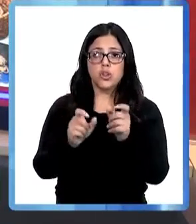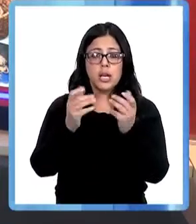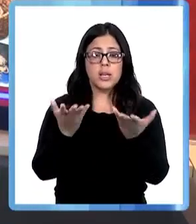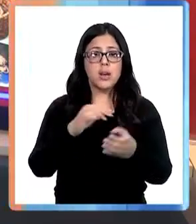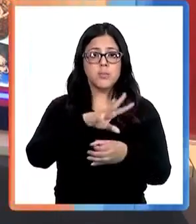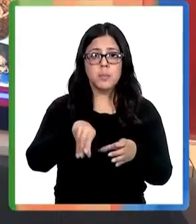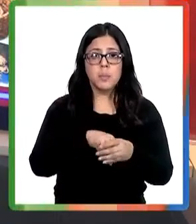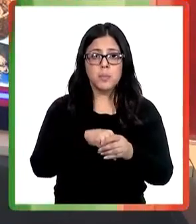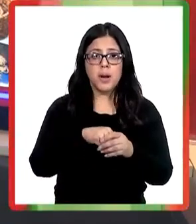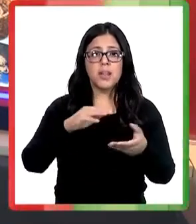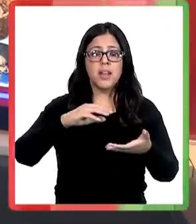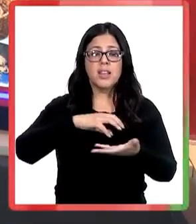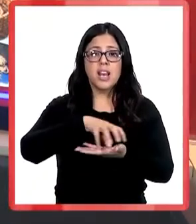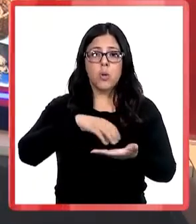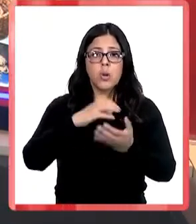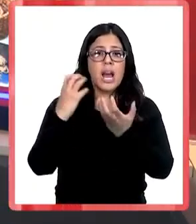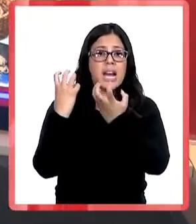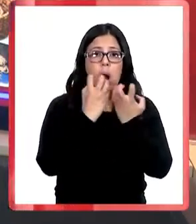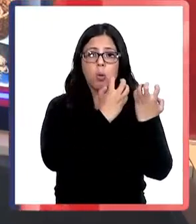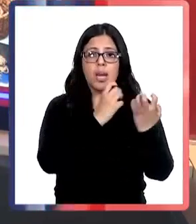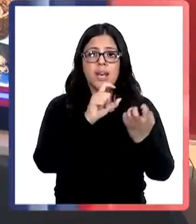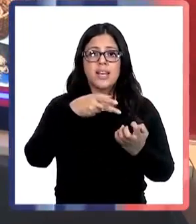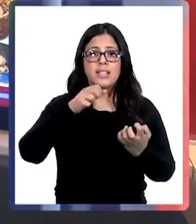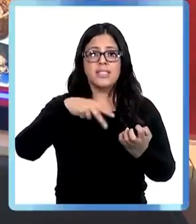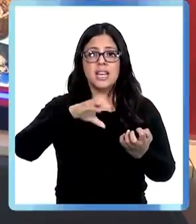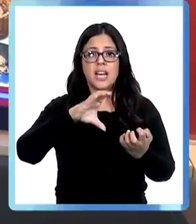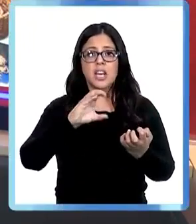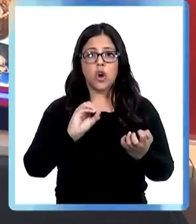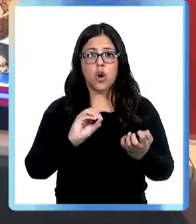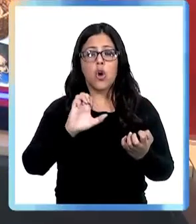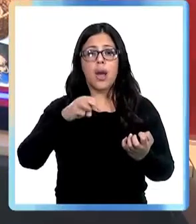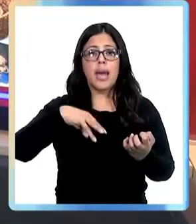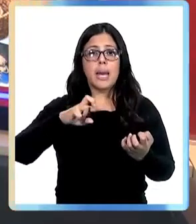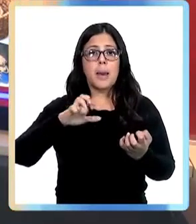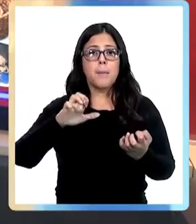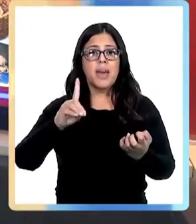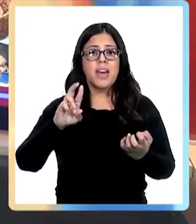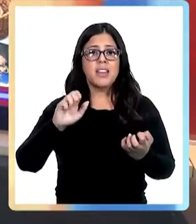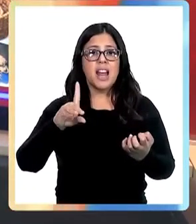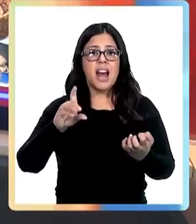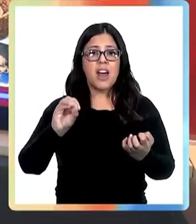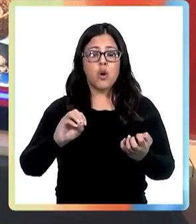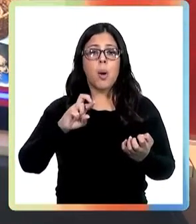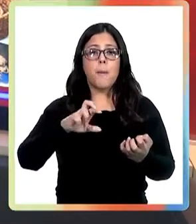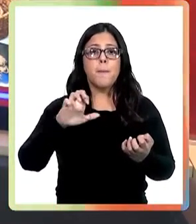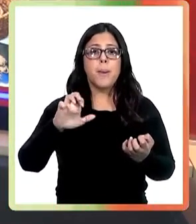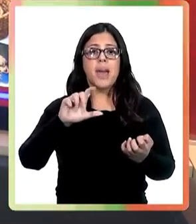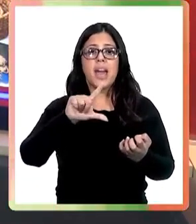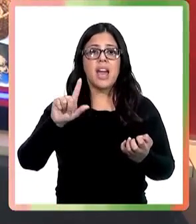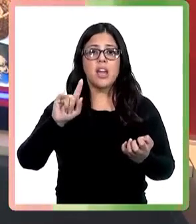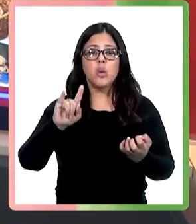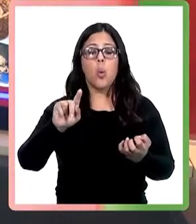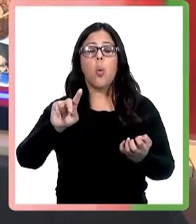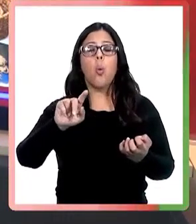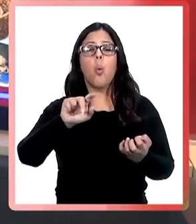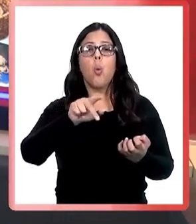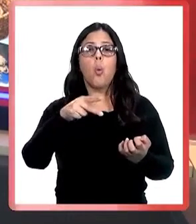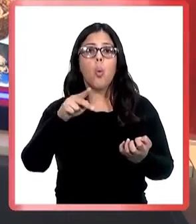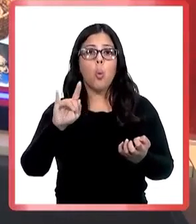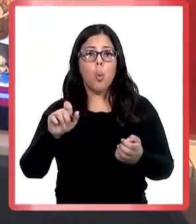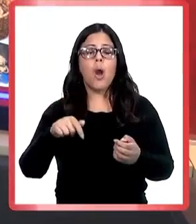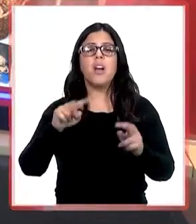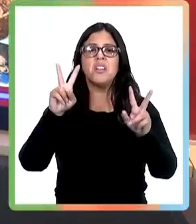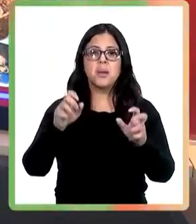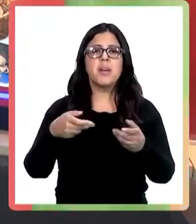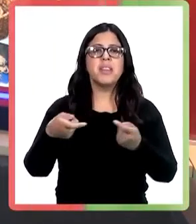pertenecientes a las comunas de Cauquenes, Chanco, Pellugue y Empedrado que permitirán aprender sobre comercio electrónico, marketing, gestión